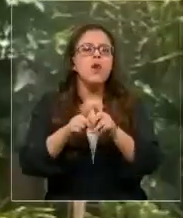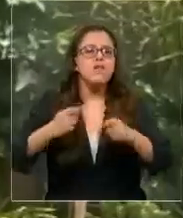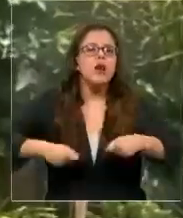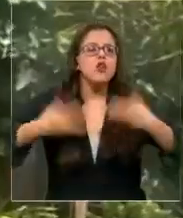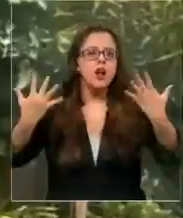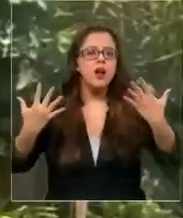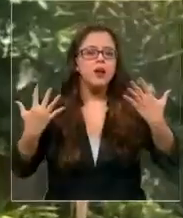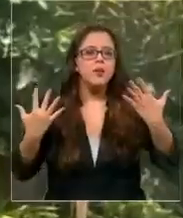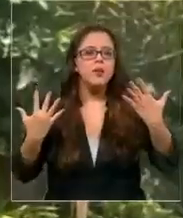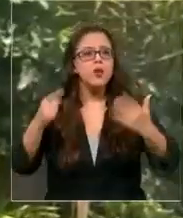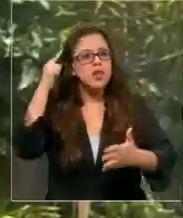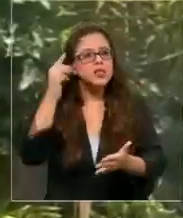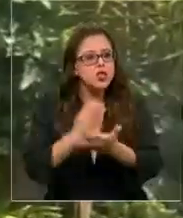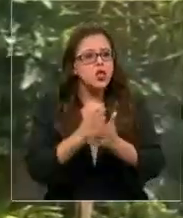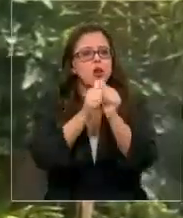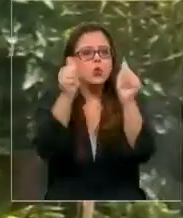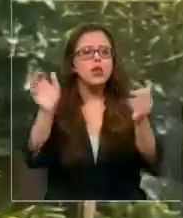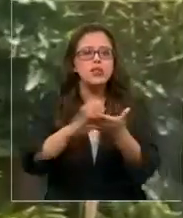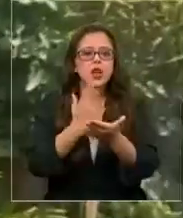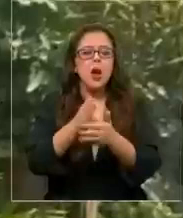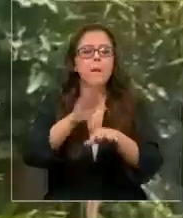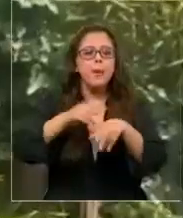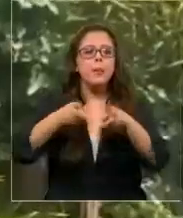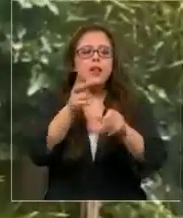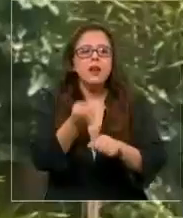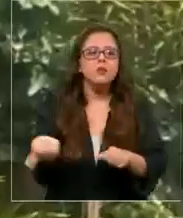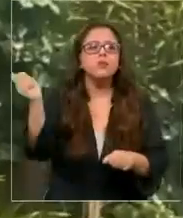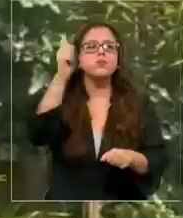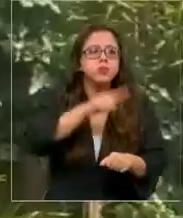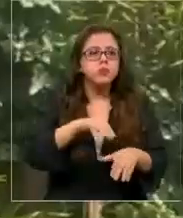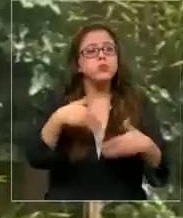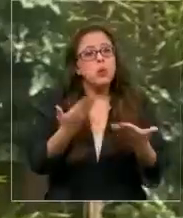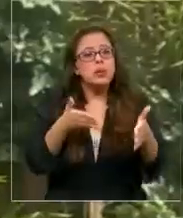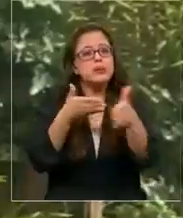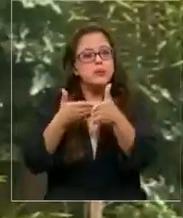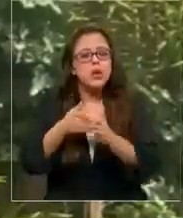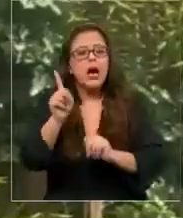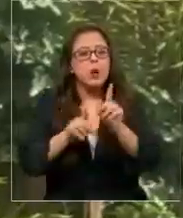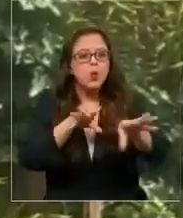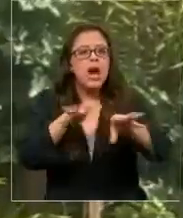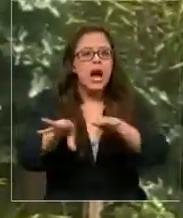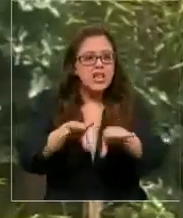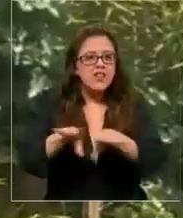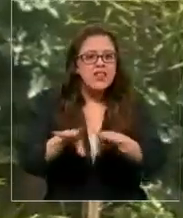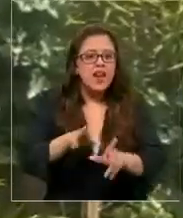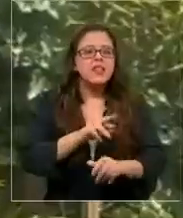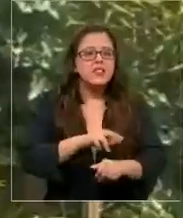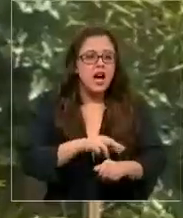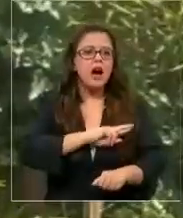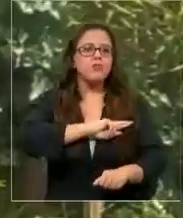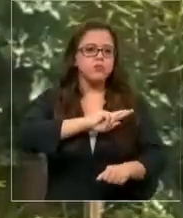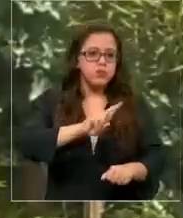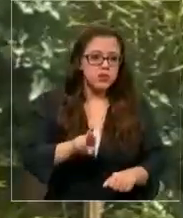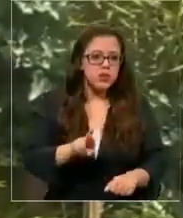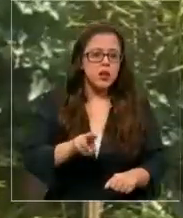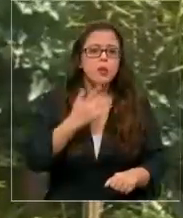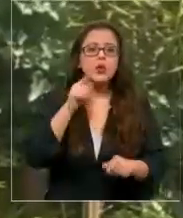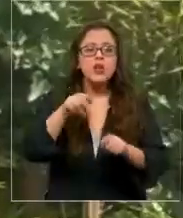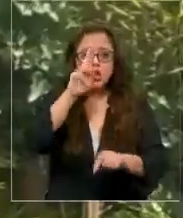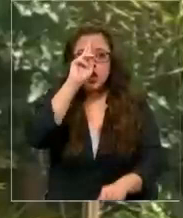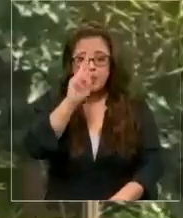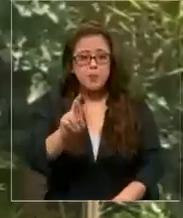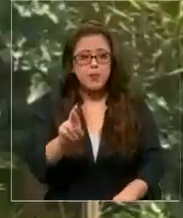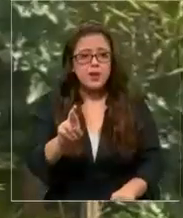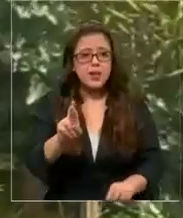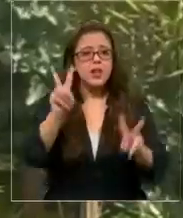sanitaria que nos permite retomar aunque sea restrictivamente las actividades de culto porque eso evidentemente respeta